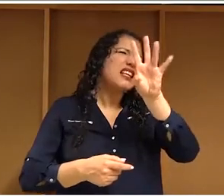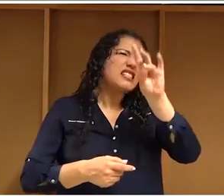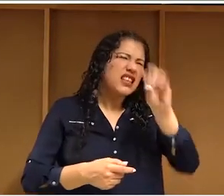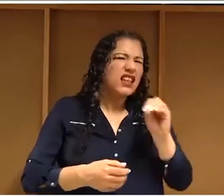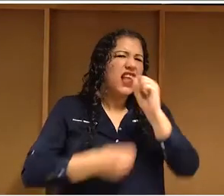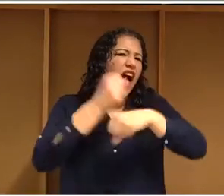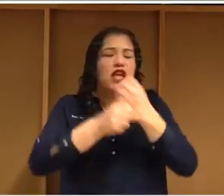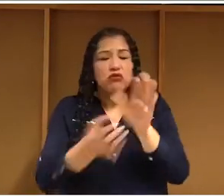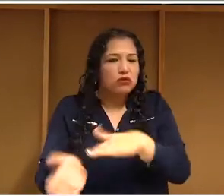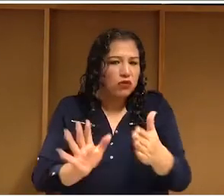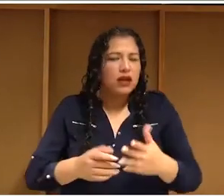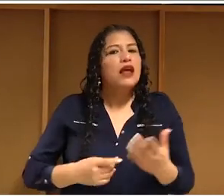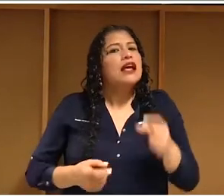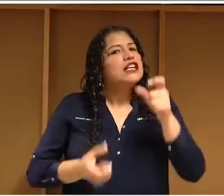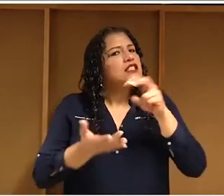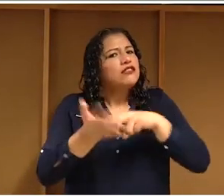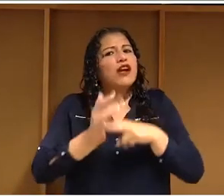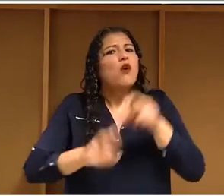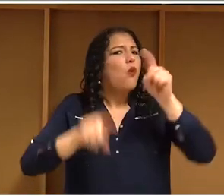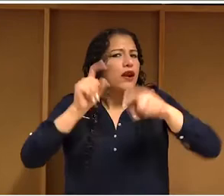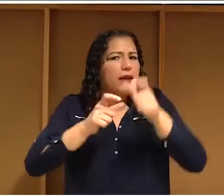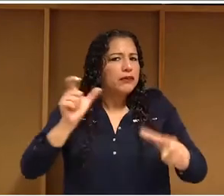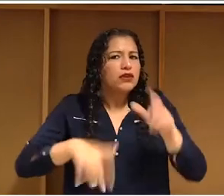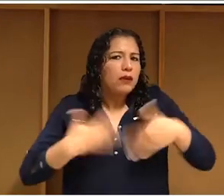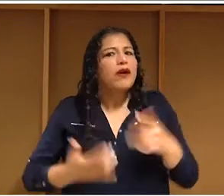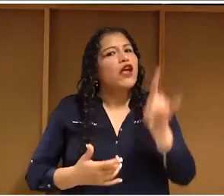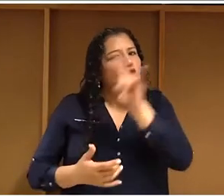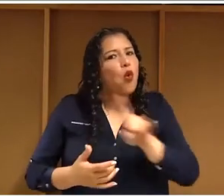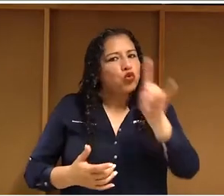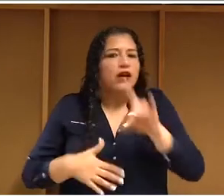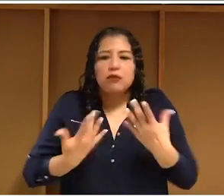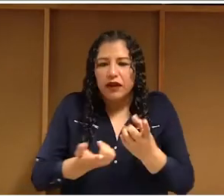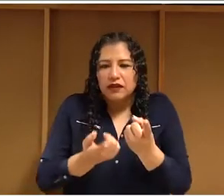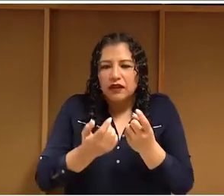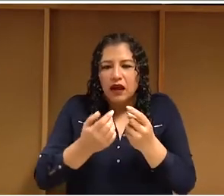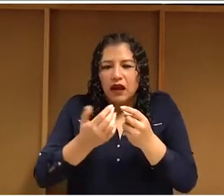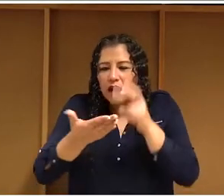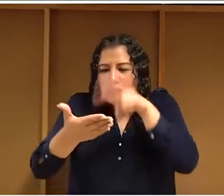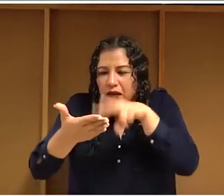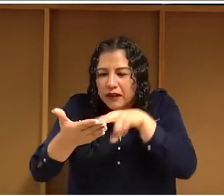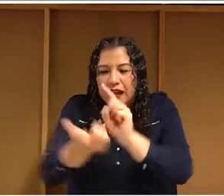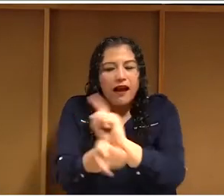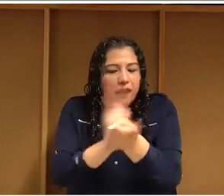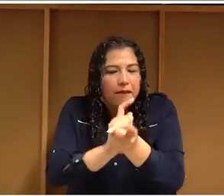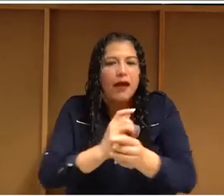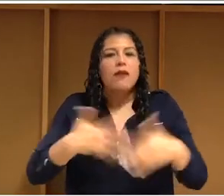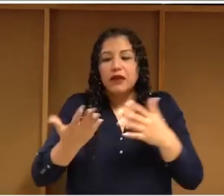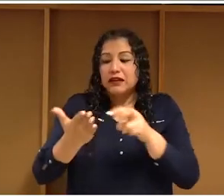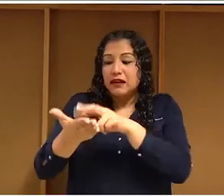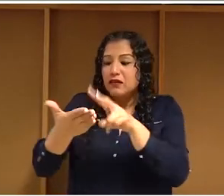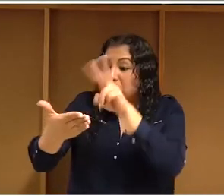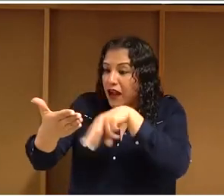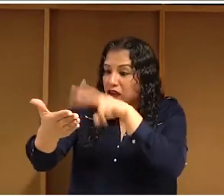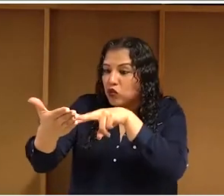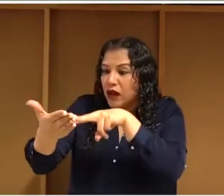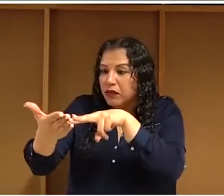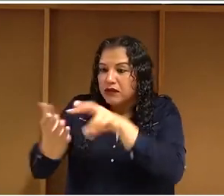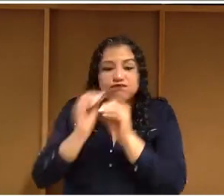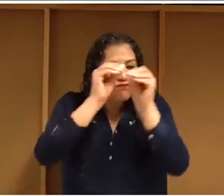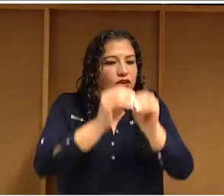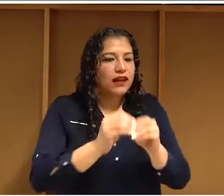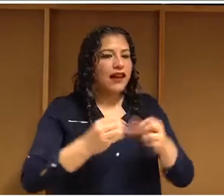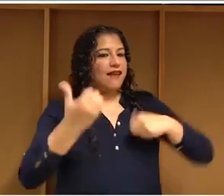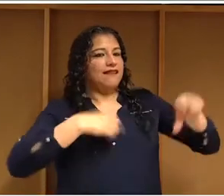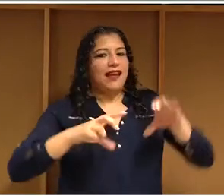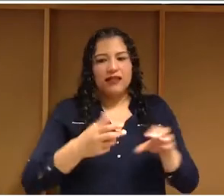cualquiera puede usarlas para lo que sea. Puedes traducirlas, puedes convertirlas en una obra de teatro, puedes convertirlas en un cuento. La única